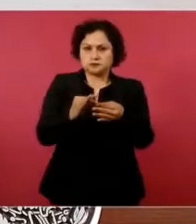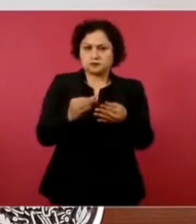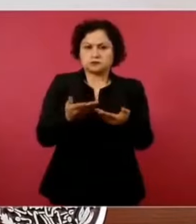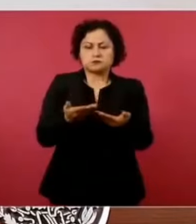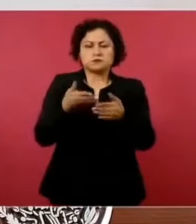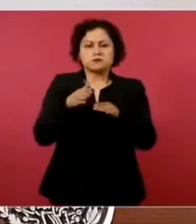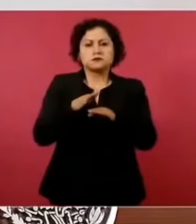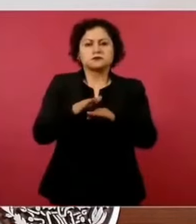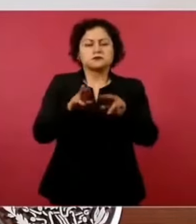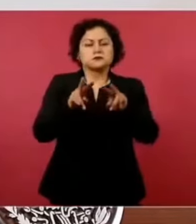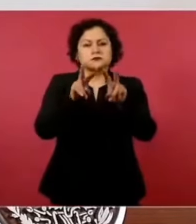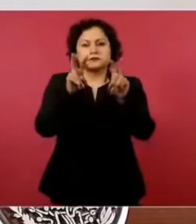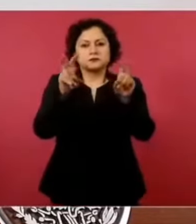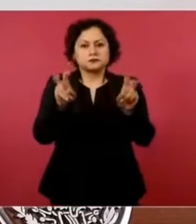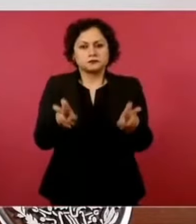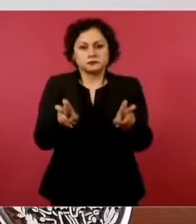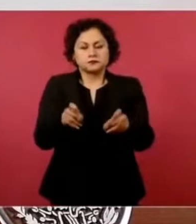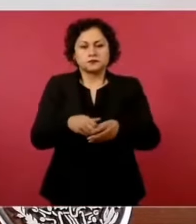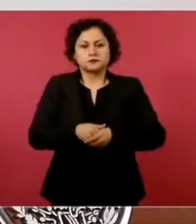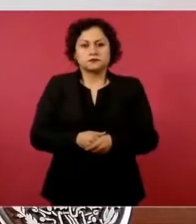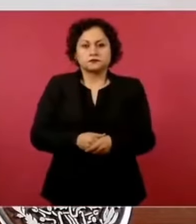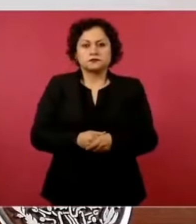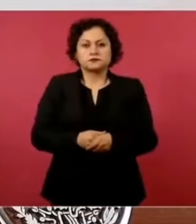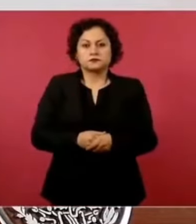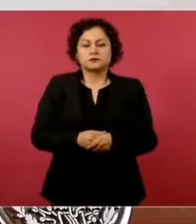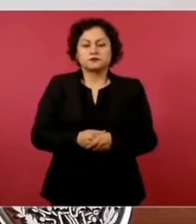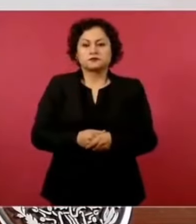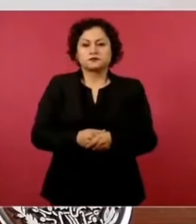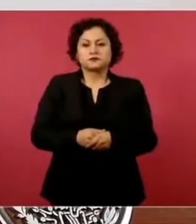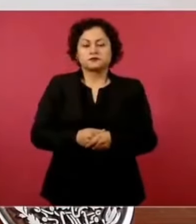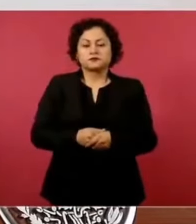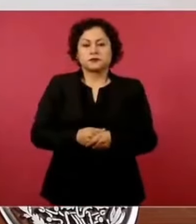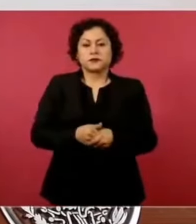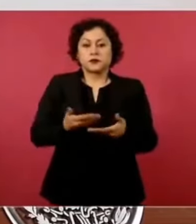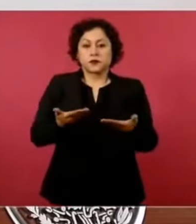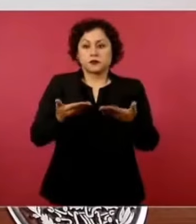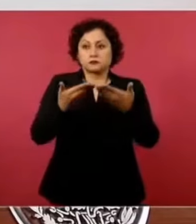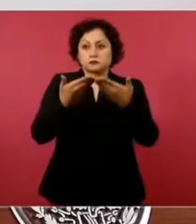las denuncias públicas que está haciendo